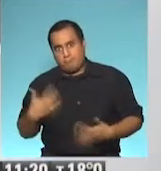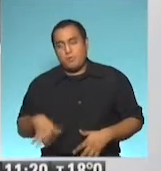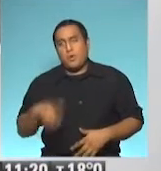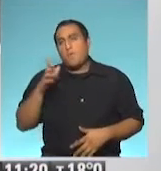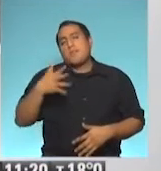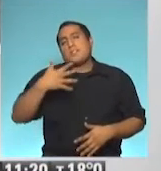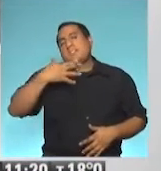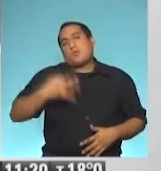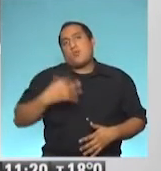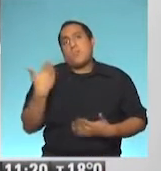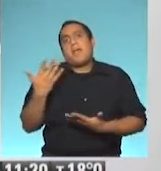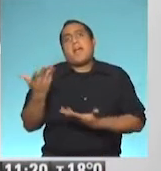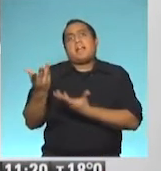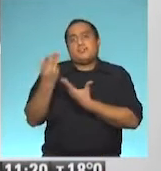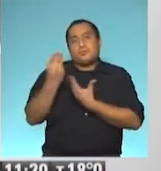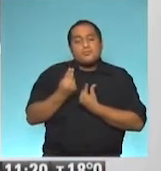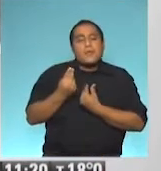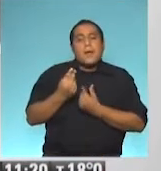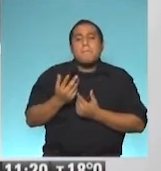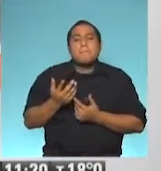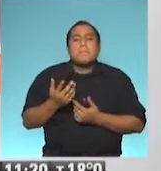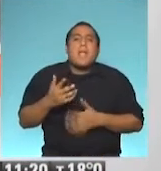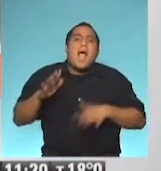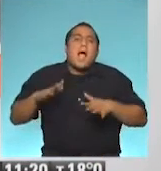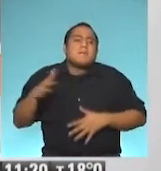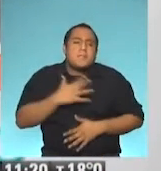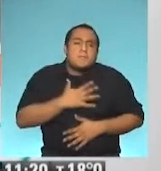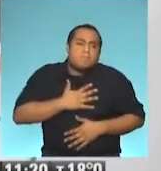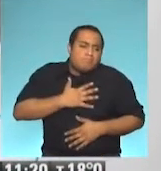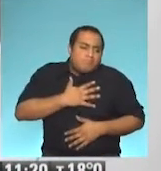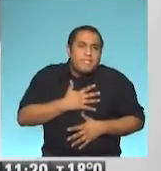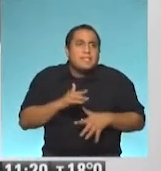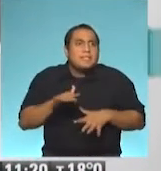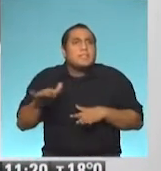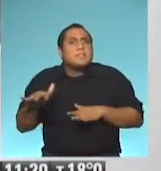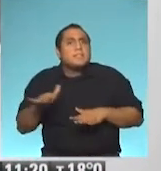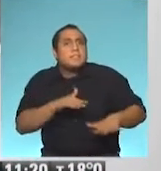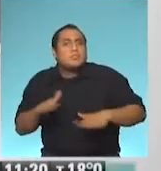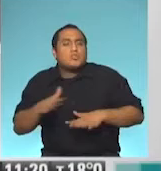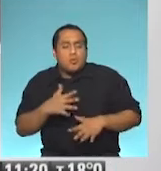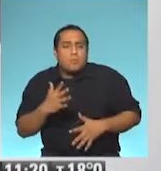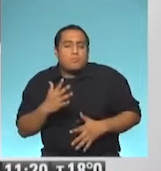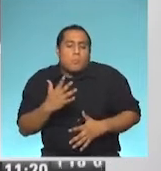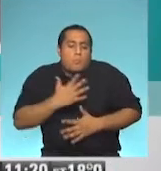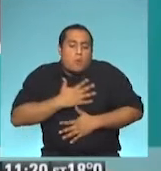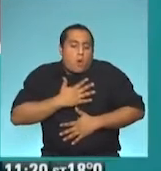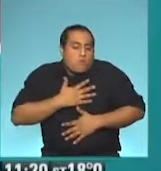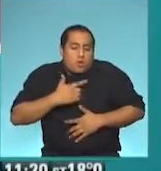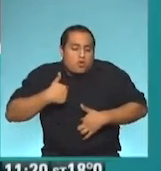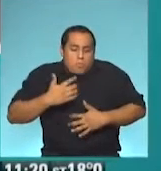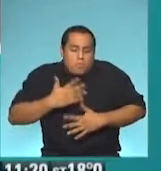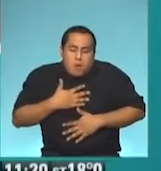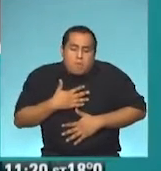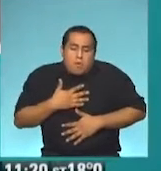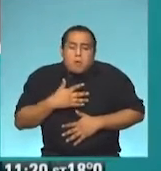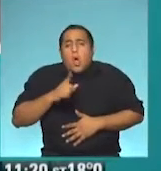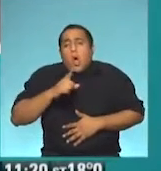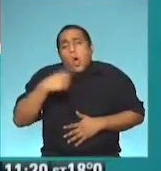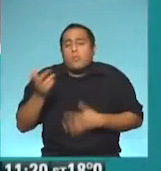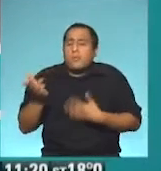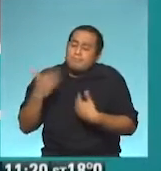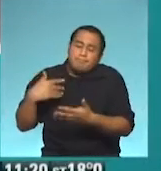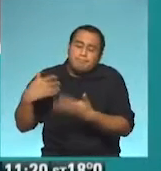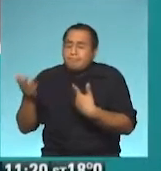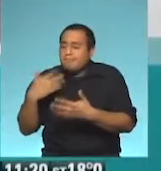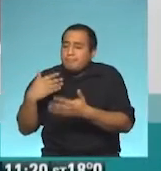vas a poder ayudar, esto que decíamos, ¿no? A veces uno siente que hay situaciones que vive de manera individual y cuando empieza a ver y a charlar con otros se da